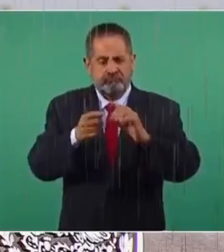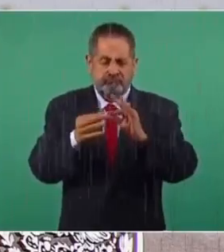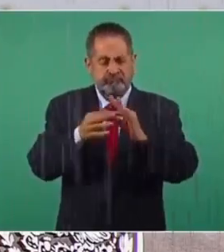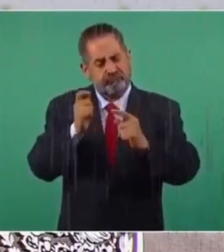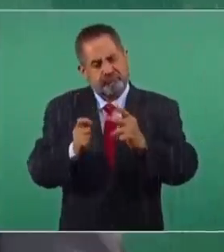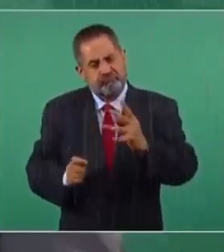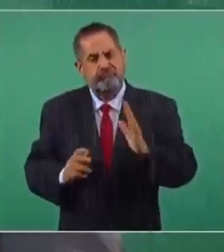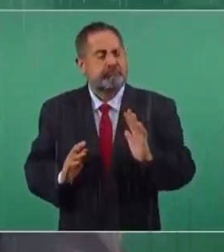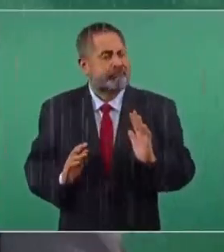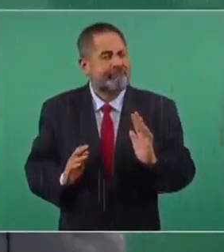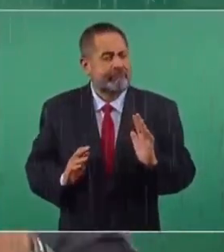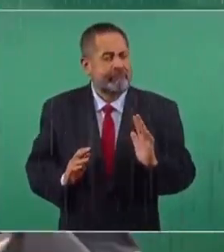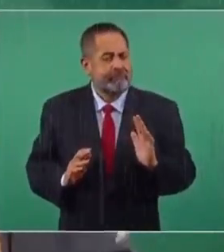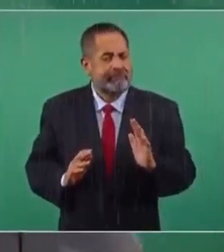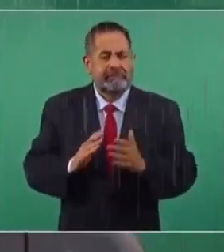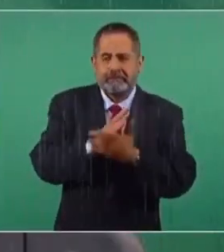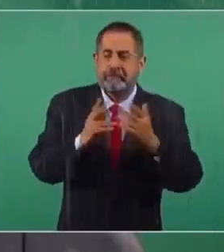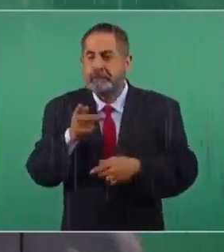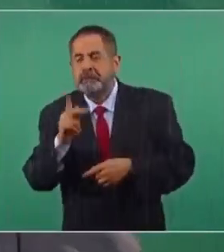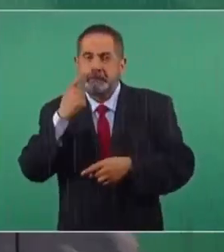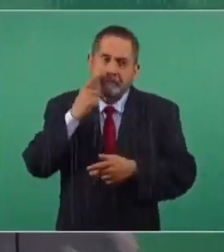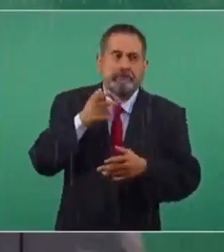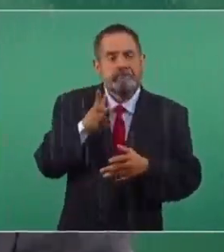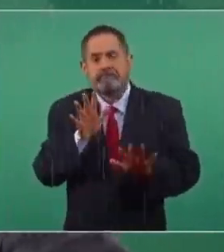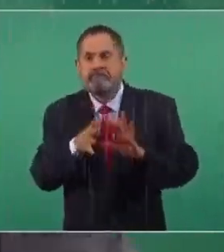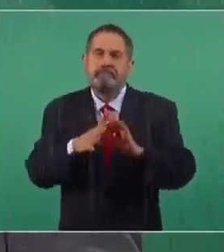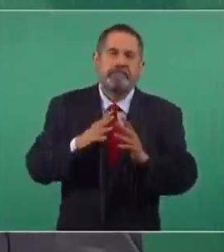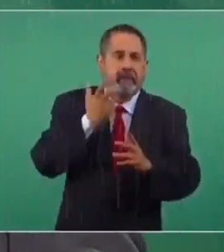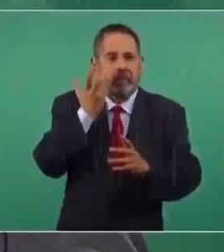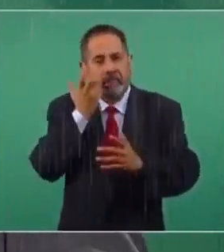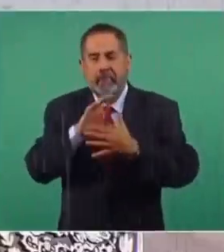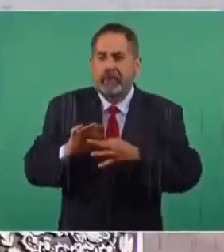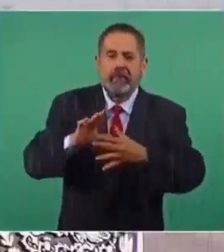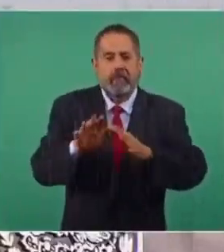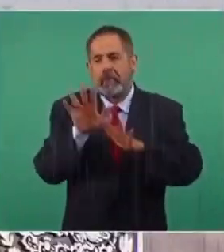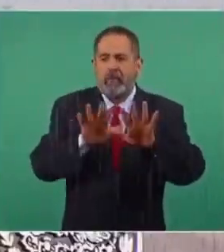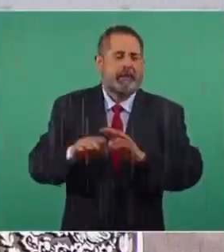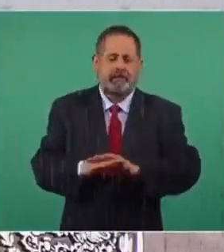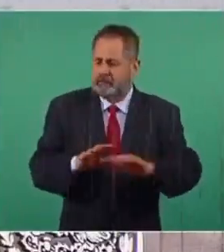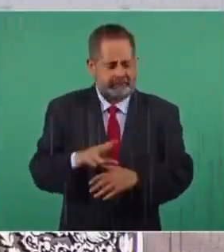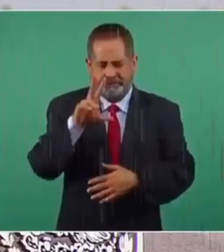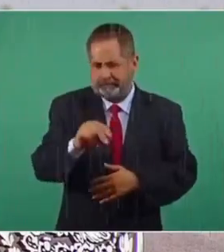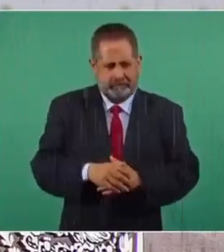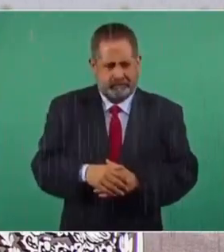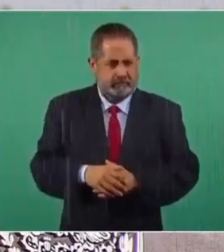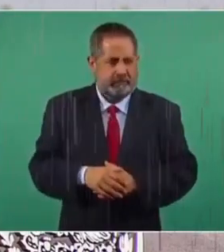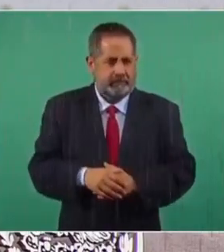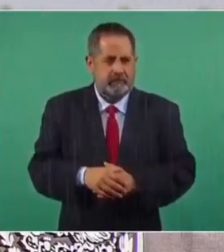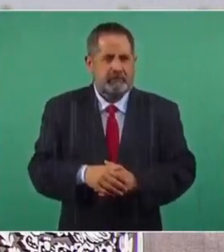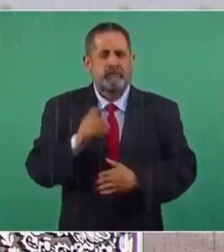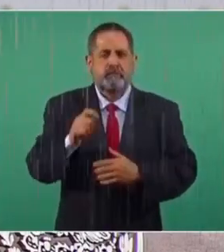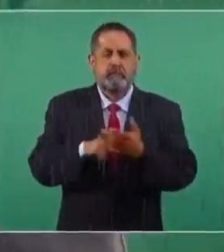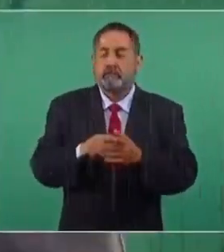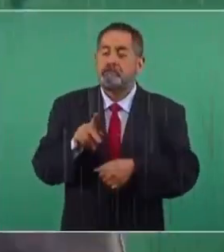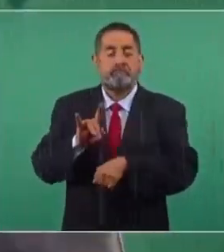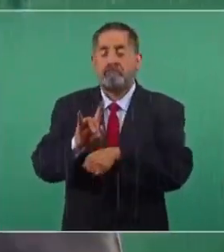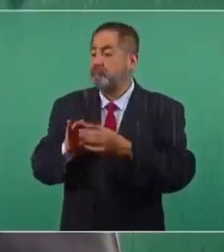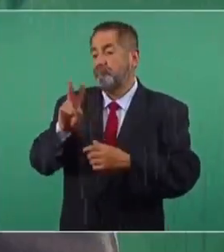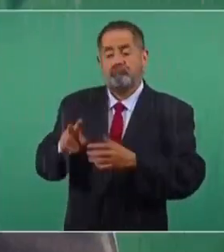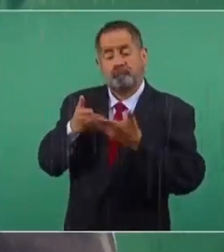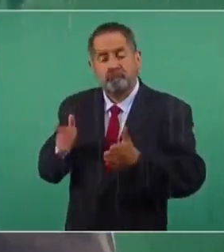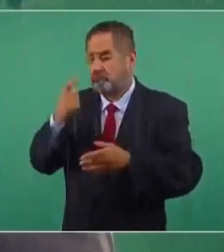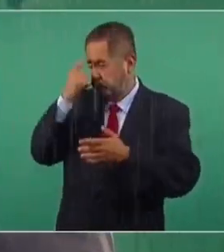nada de medias tintas, nada de ser liberales en apariencia,